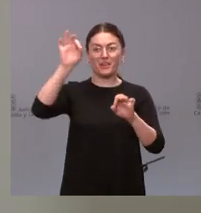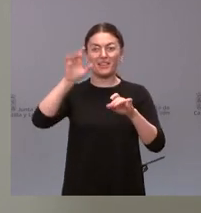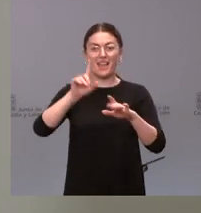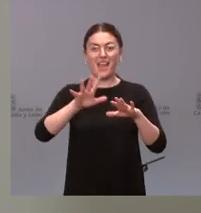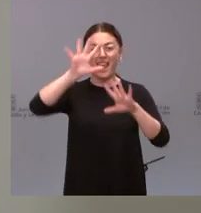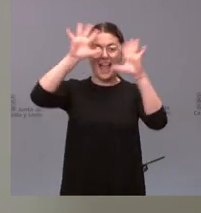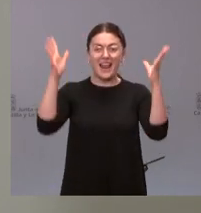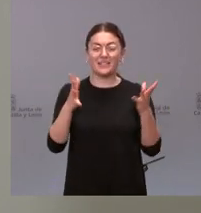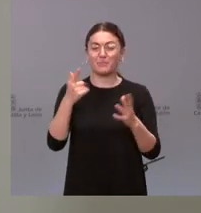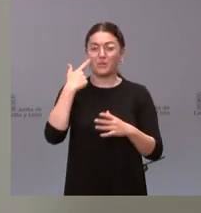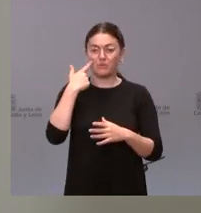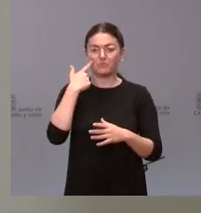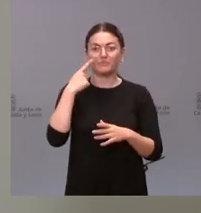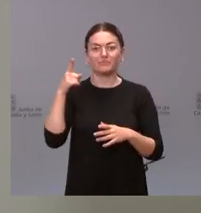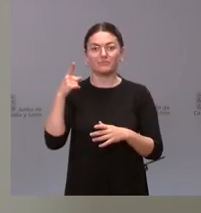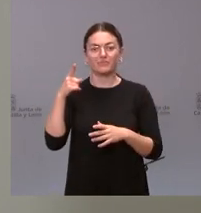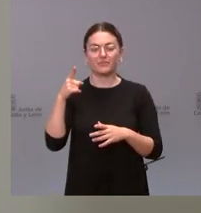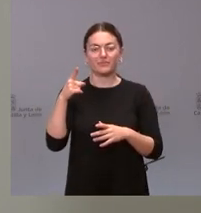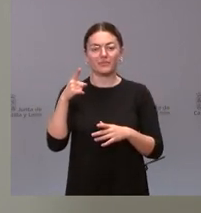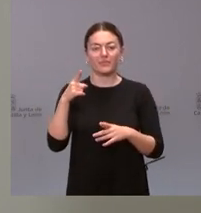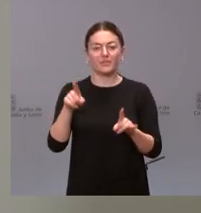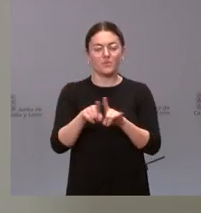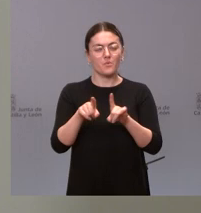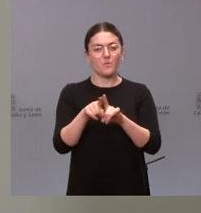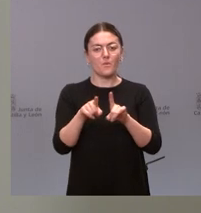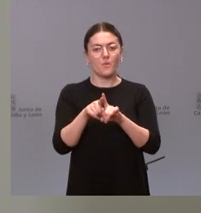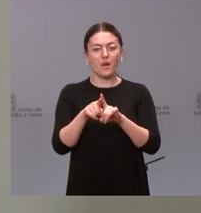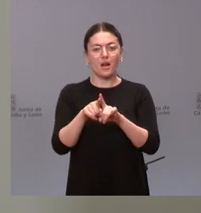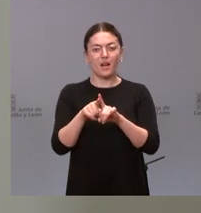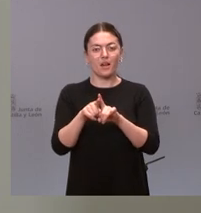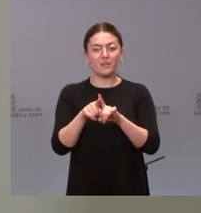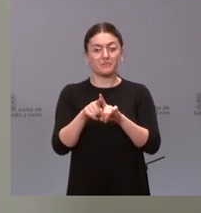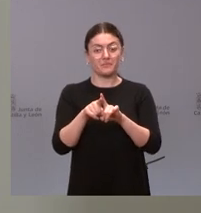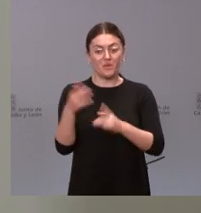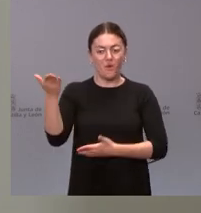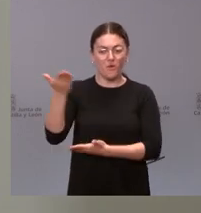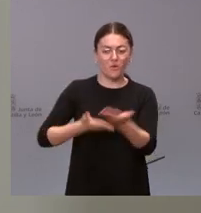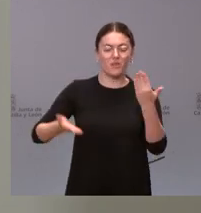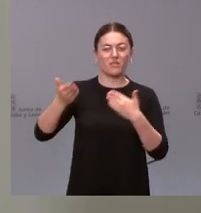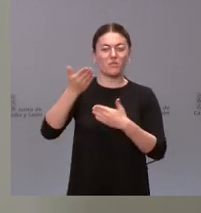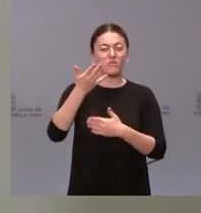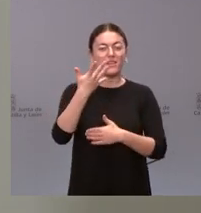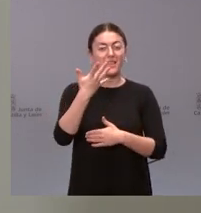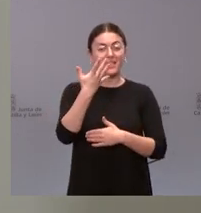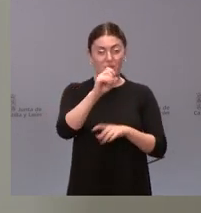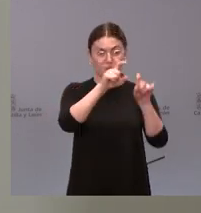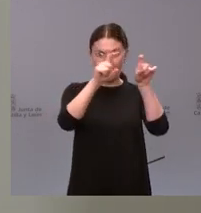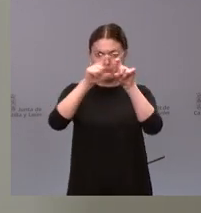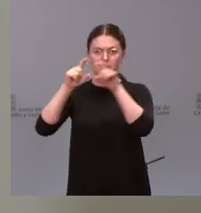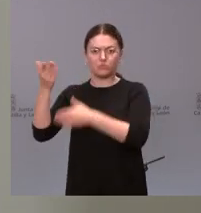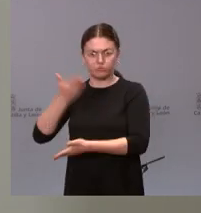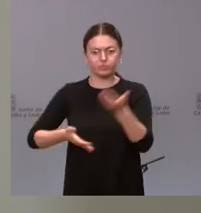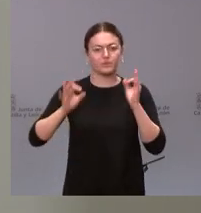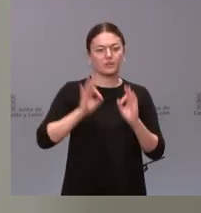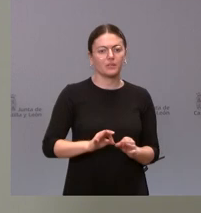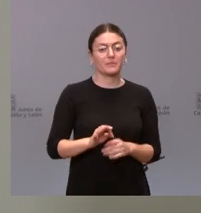en materia de emprendimiento aeronáutico y aeroespacial con la colaboración de más de 50 empresas en el caso